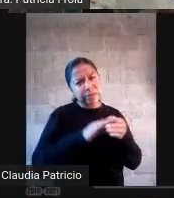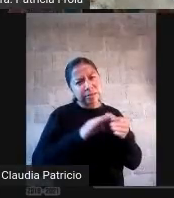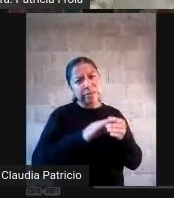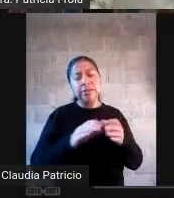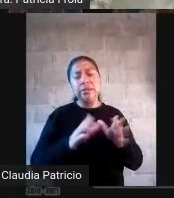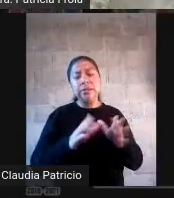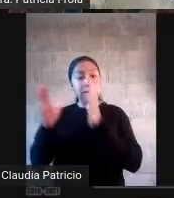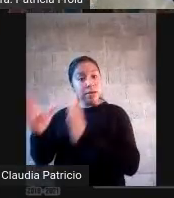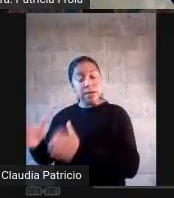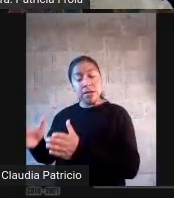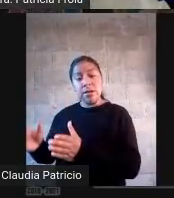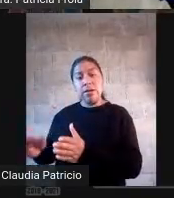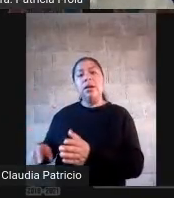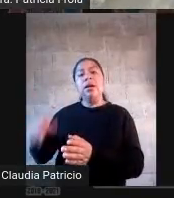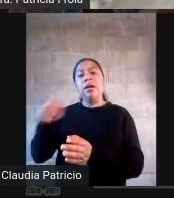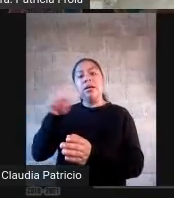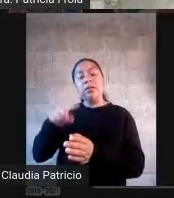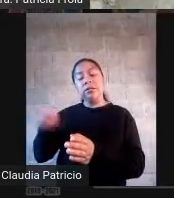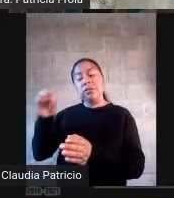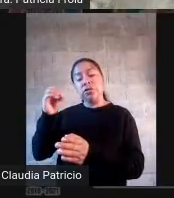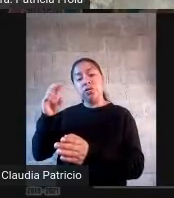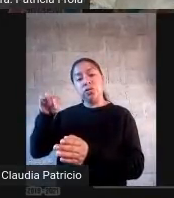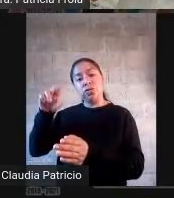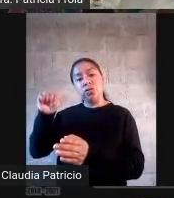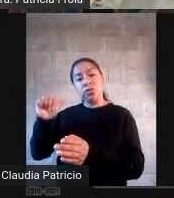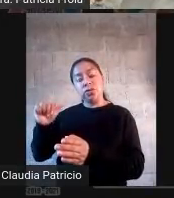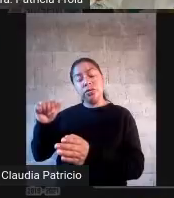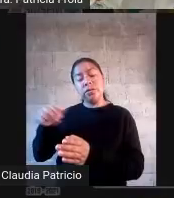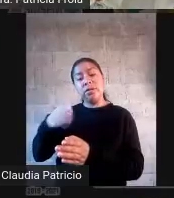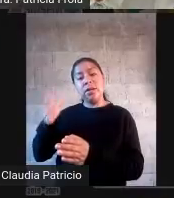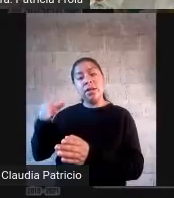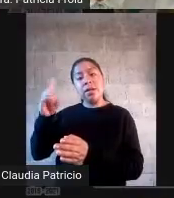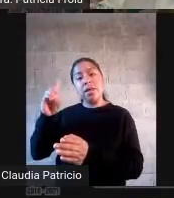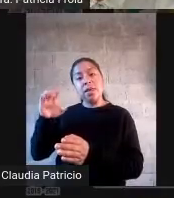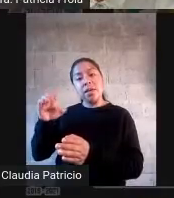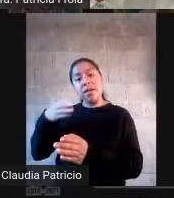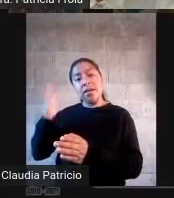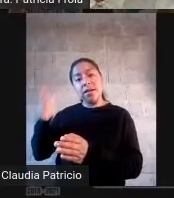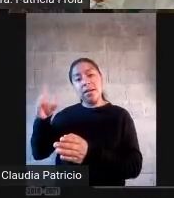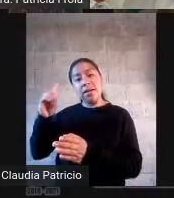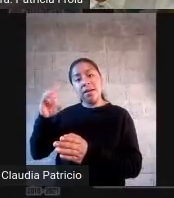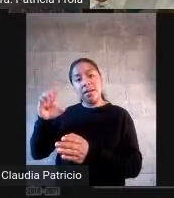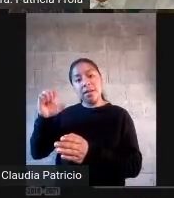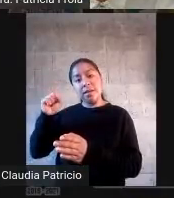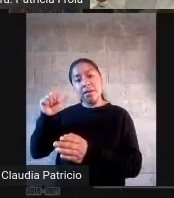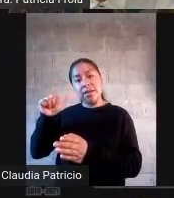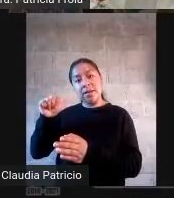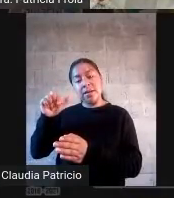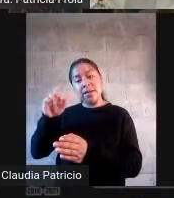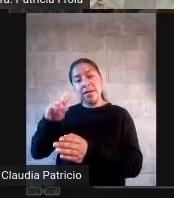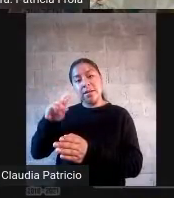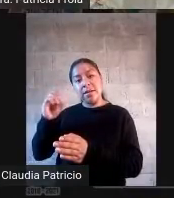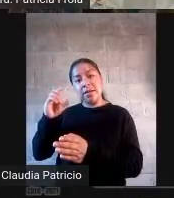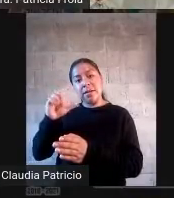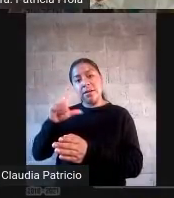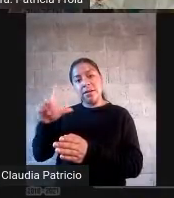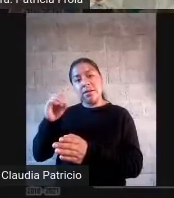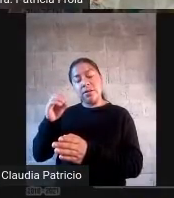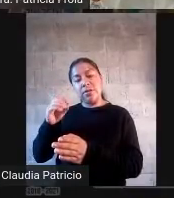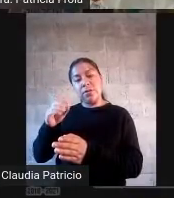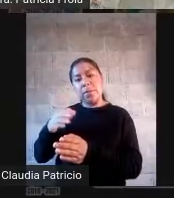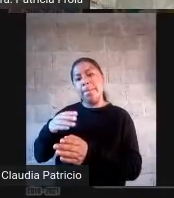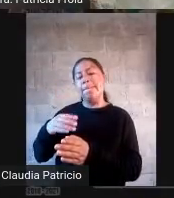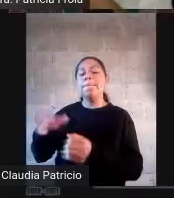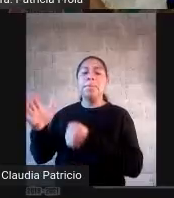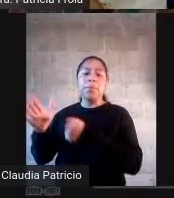compartiendo la nube semántica, se llama esto. Con las palabras que están más grandes, se puede